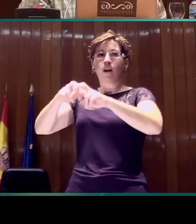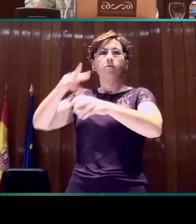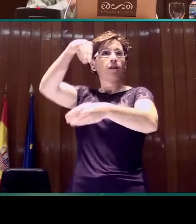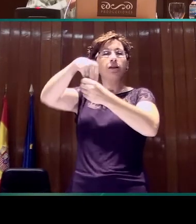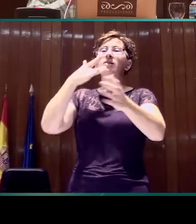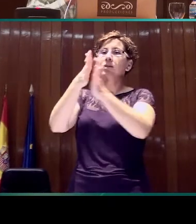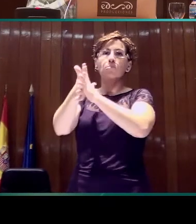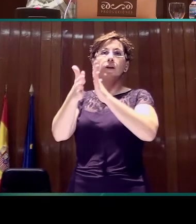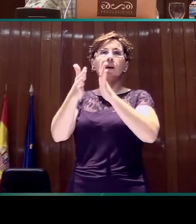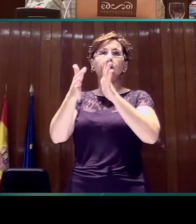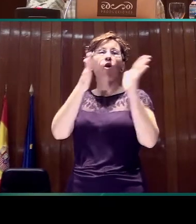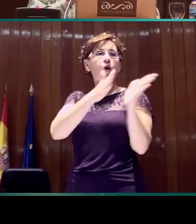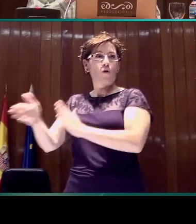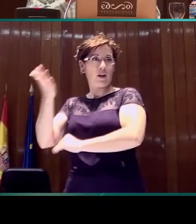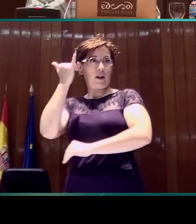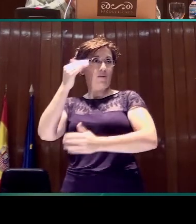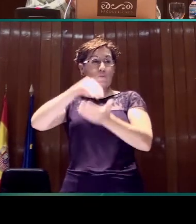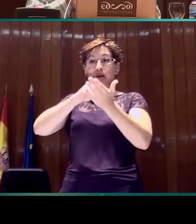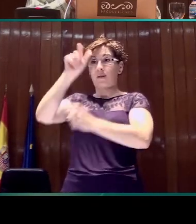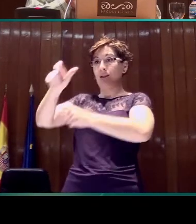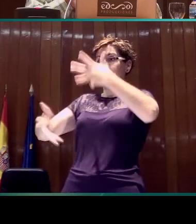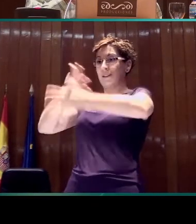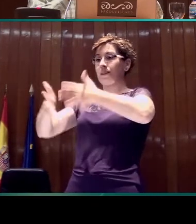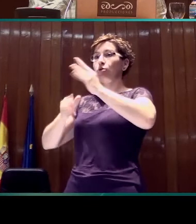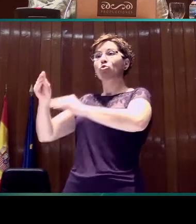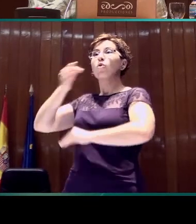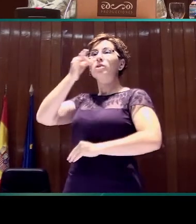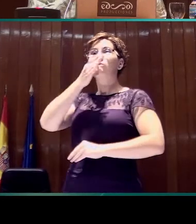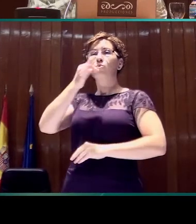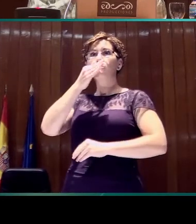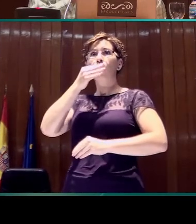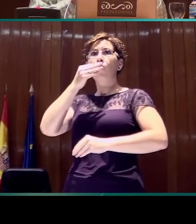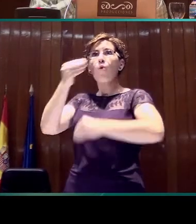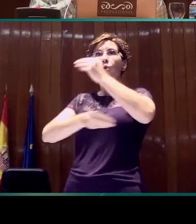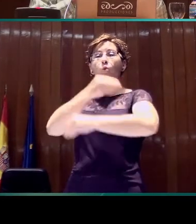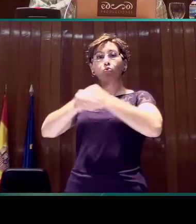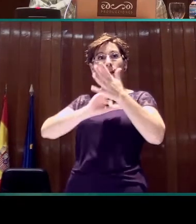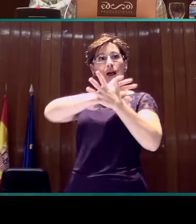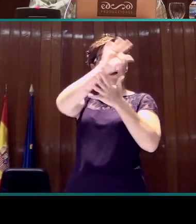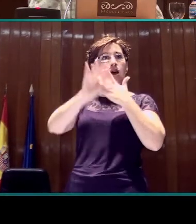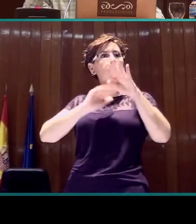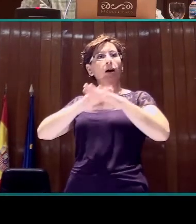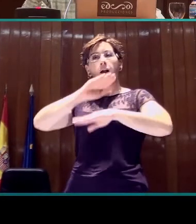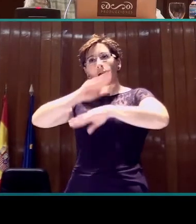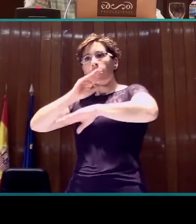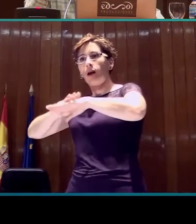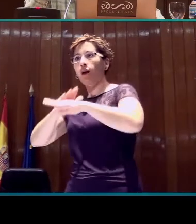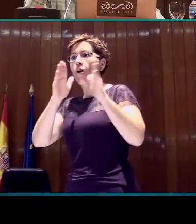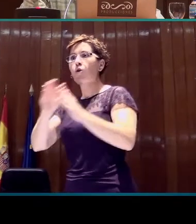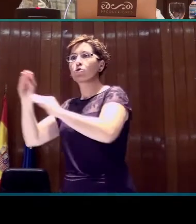personas signantes no solo utilizan el signo lista para ordenar, sino que alternan, y a lo mejor el primer elemento lo hacen con un signo lista, el segundo